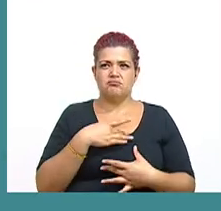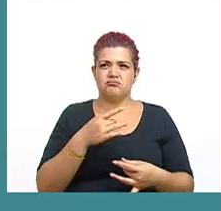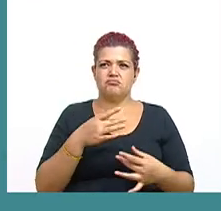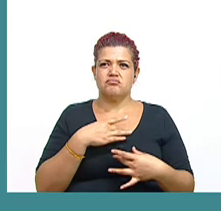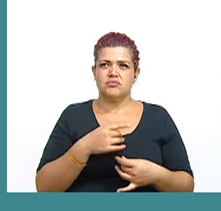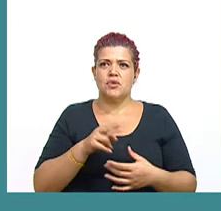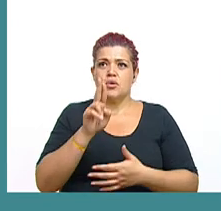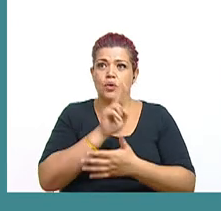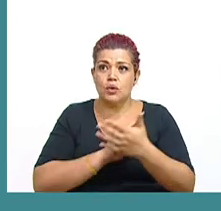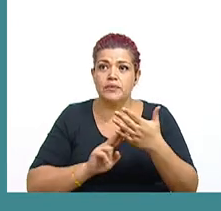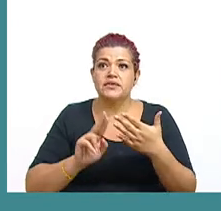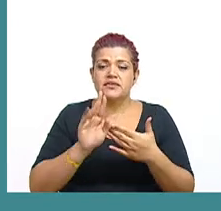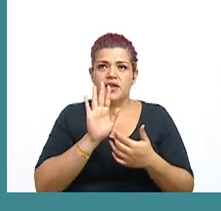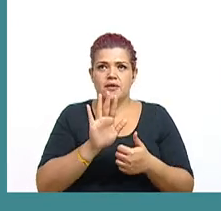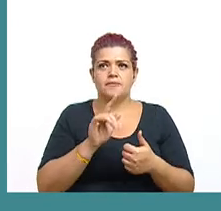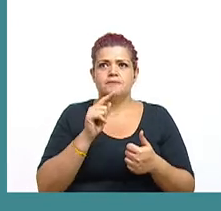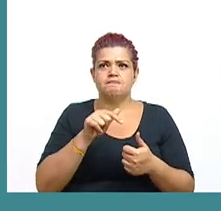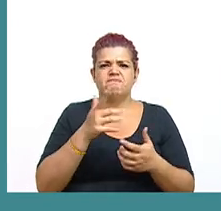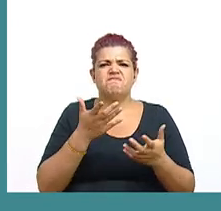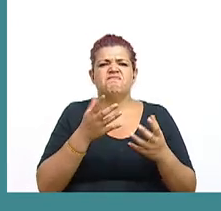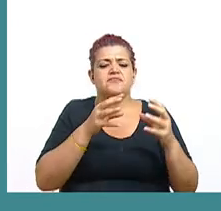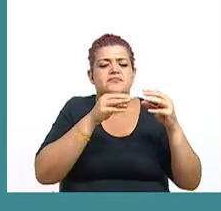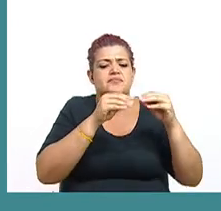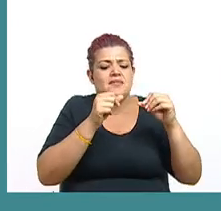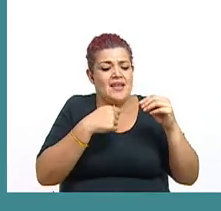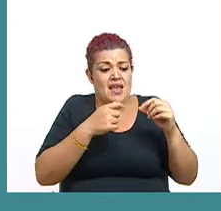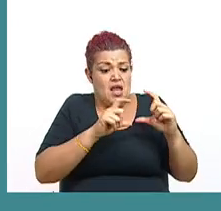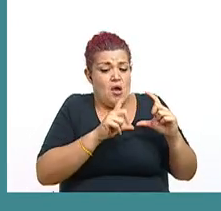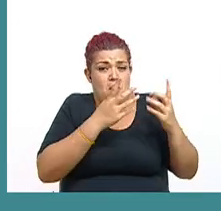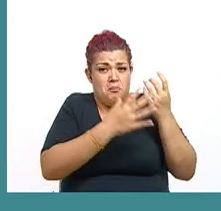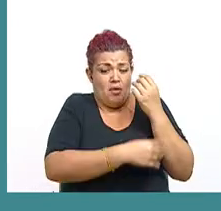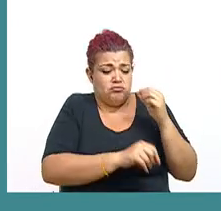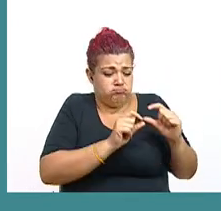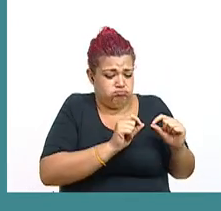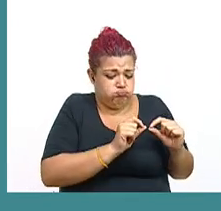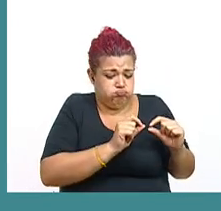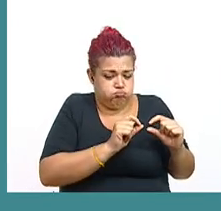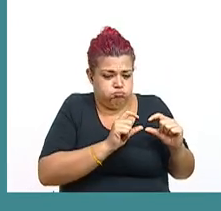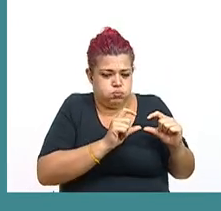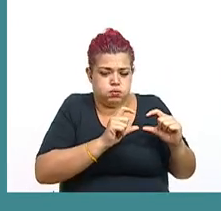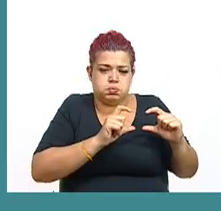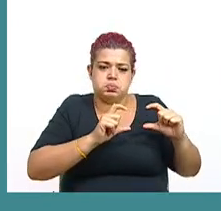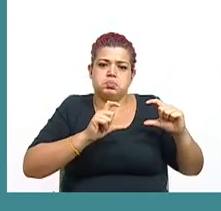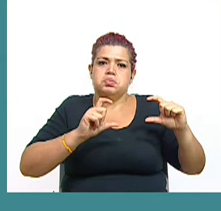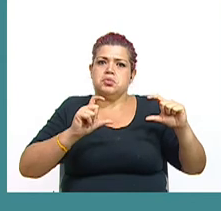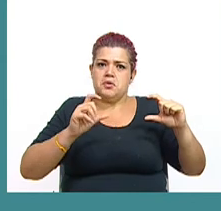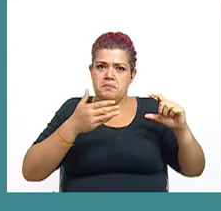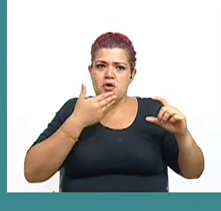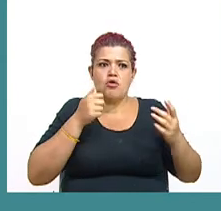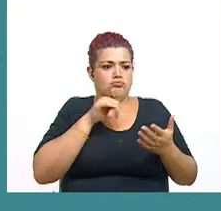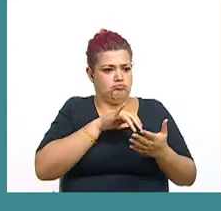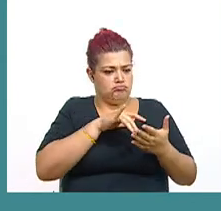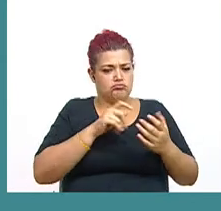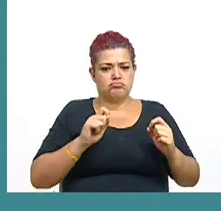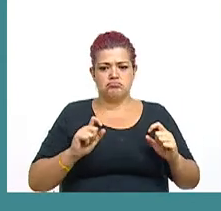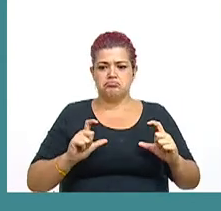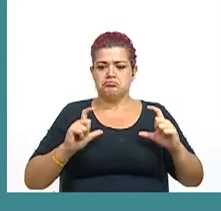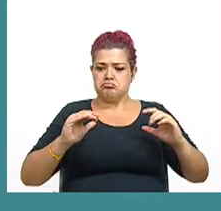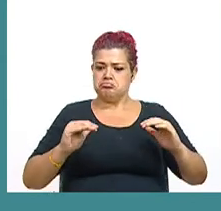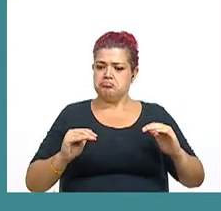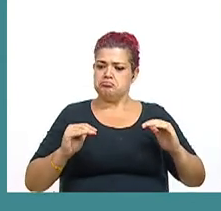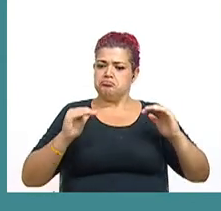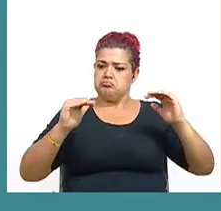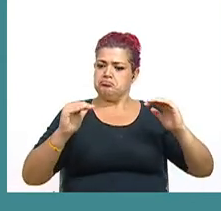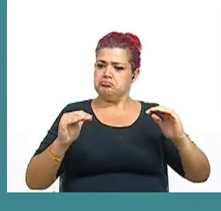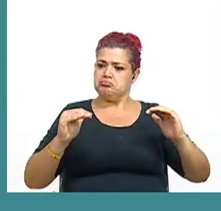La UCR, movilidad social. Bueno, permite que ciudadanas y ciudadanos puedan ascender y